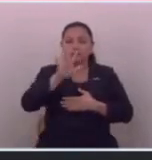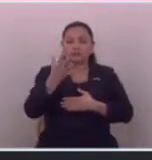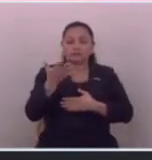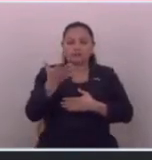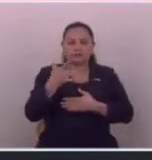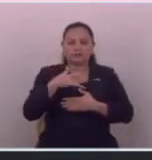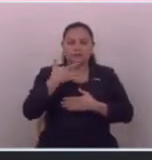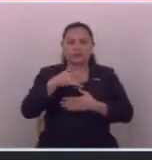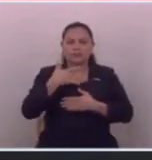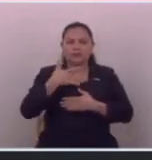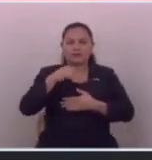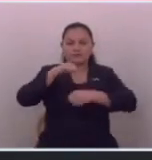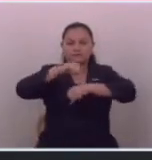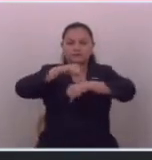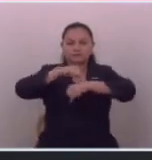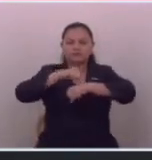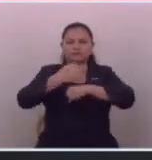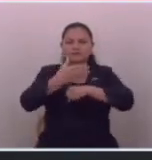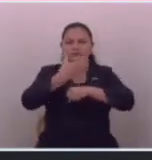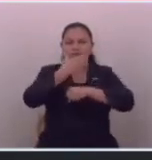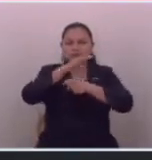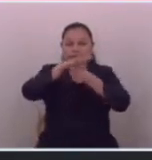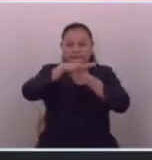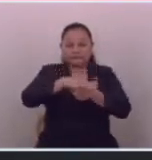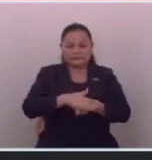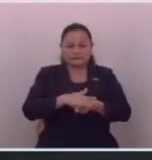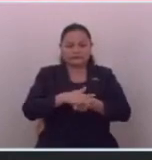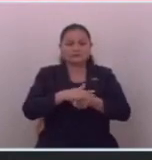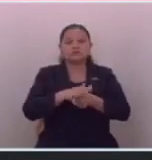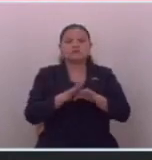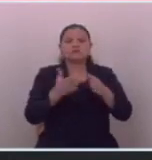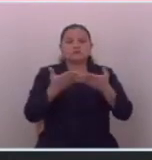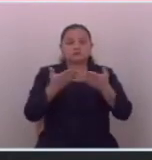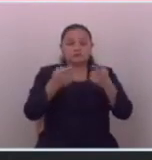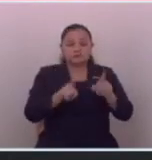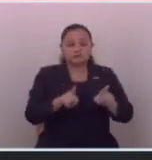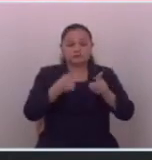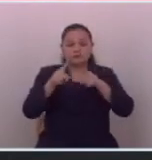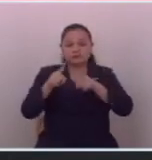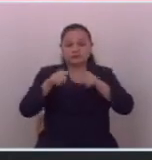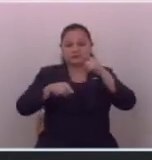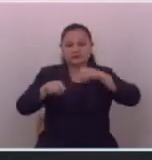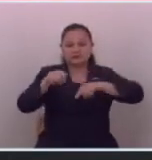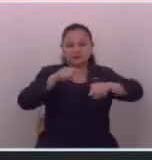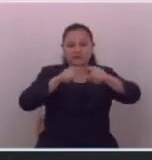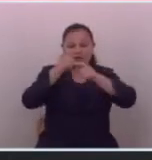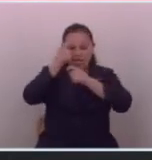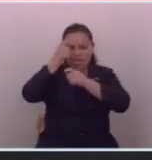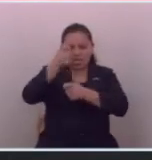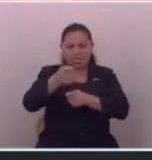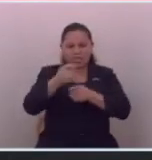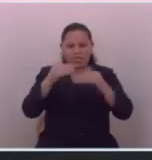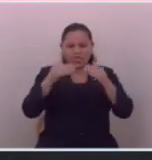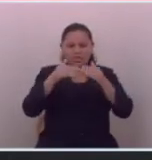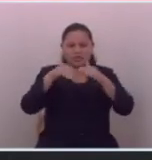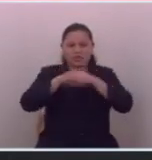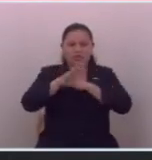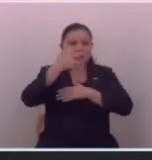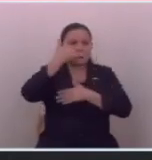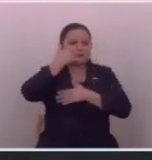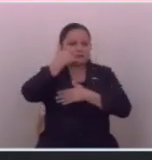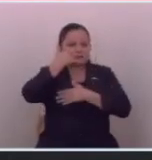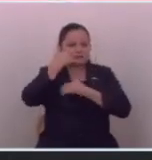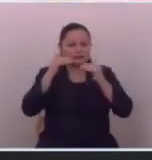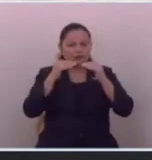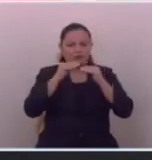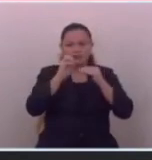estábamos en un punto crítico porque se estaban dando denuncias como hackeos a teléfonos